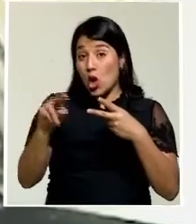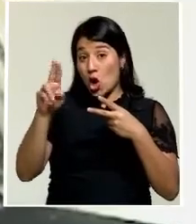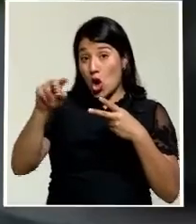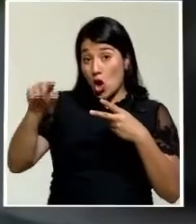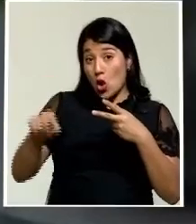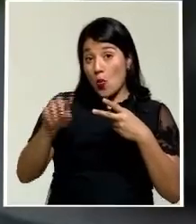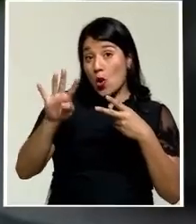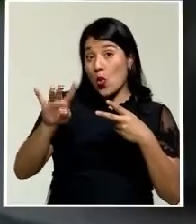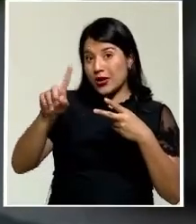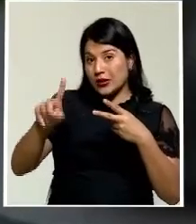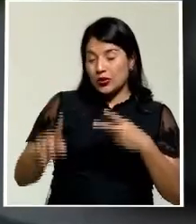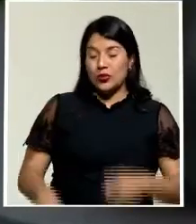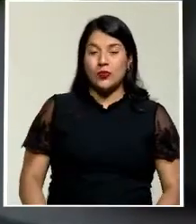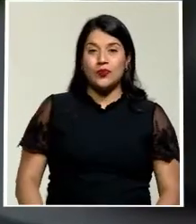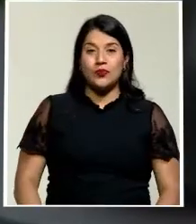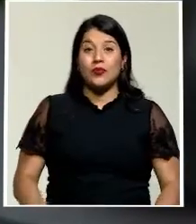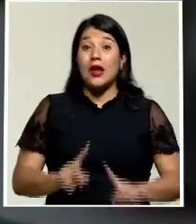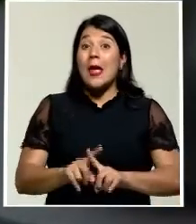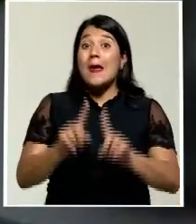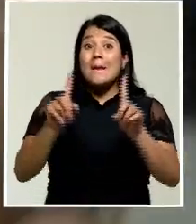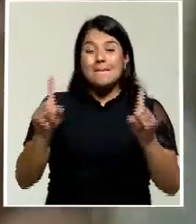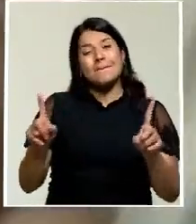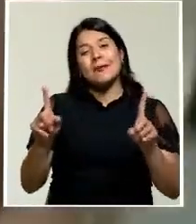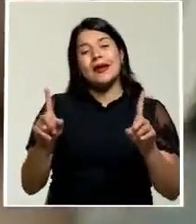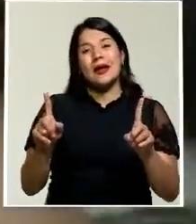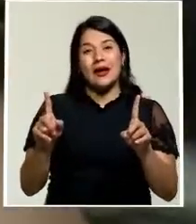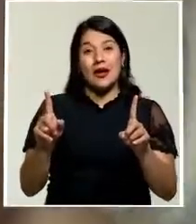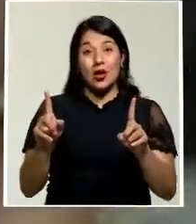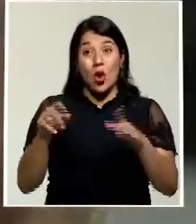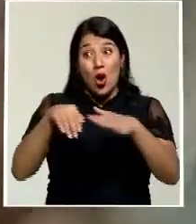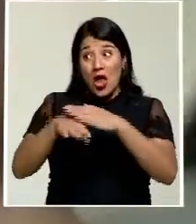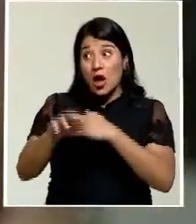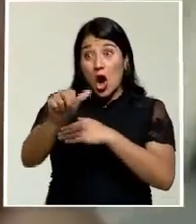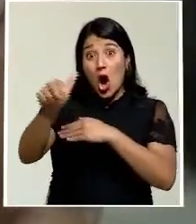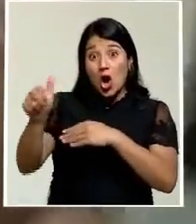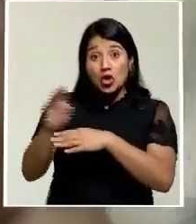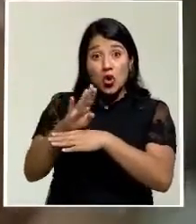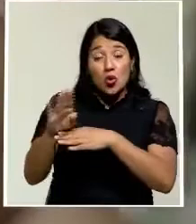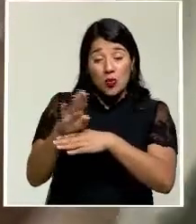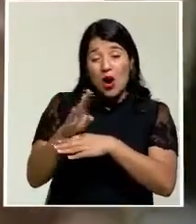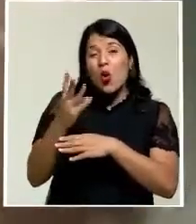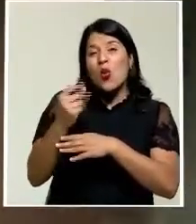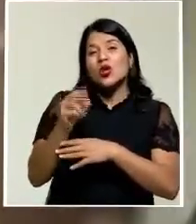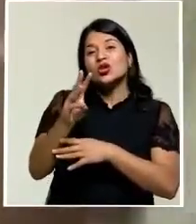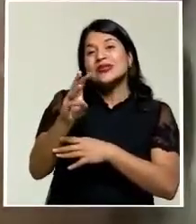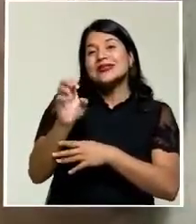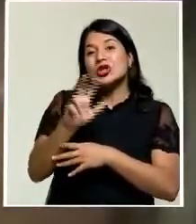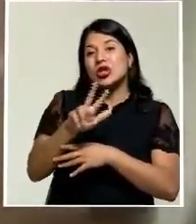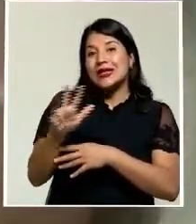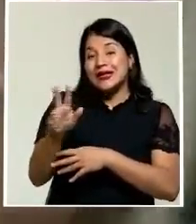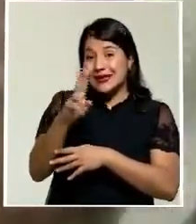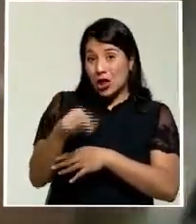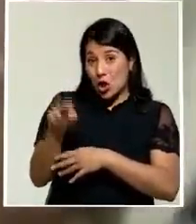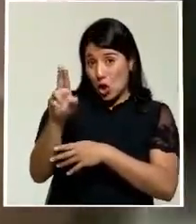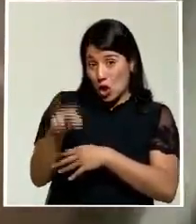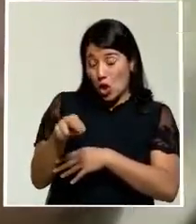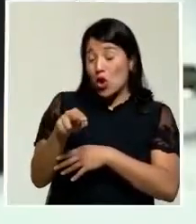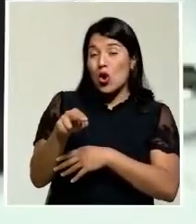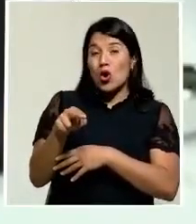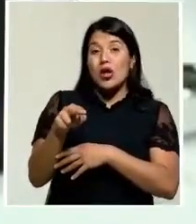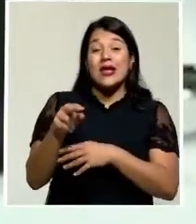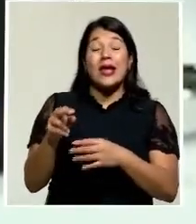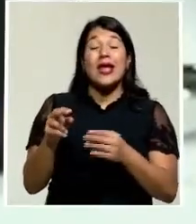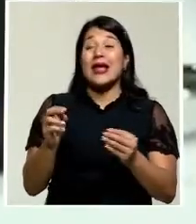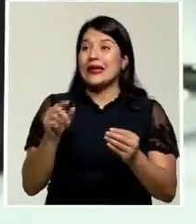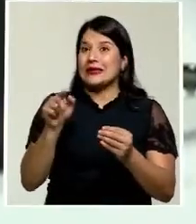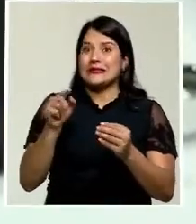41 céntimos. Sin embargo, en Ventanilla de Bancos se puede encontrar en 633 colones, el nivel más elevado desde el año